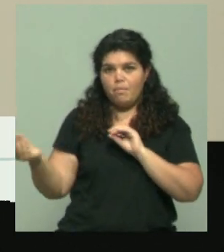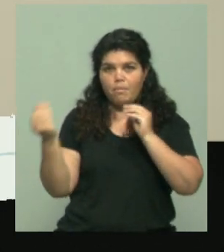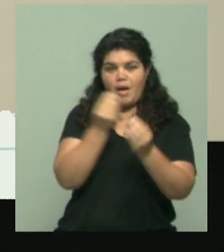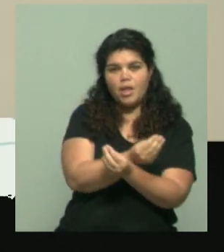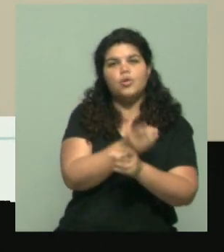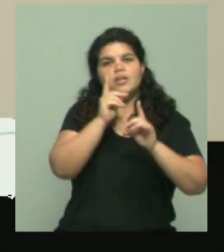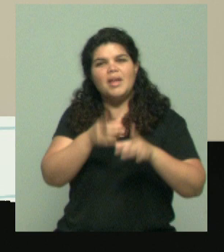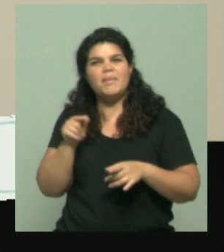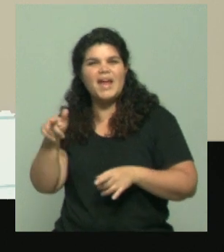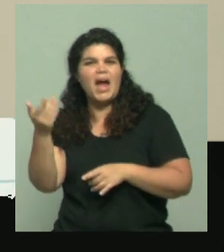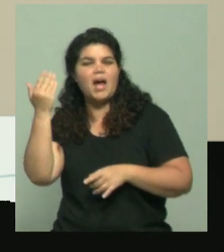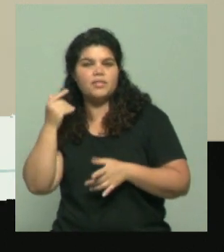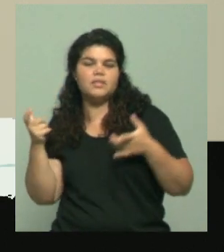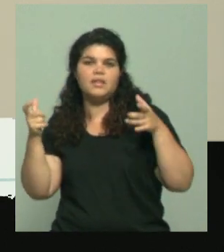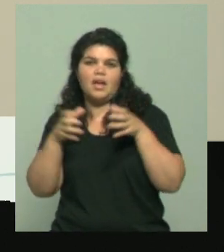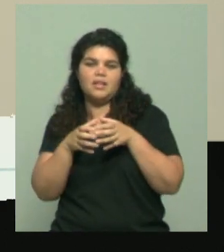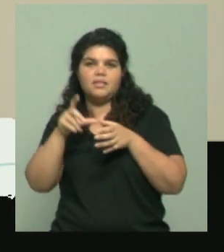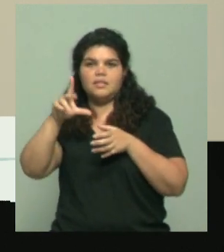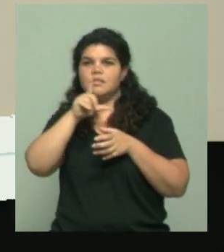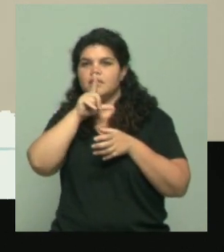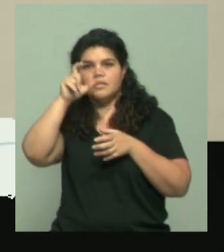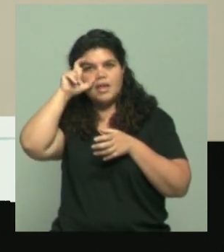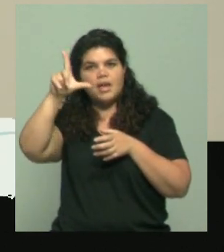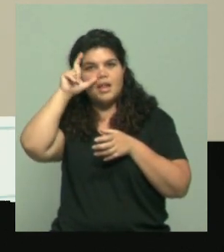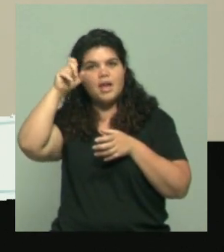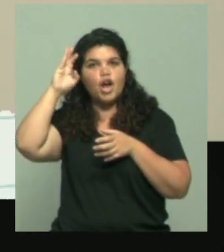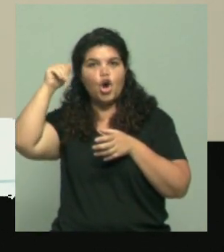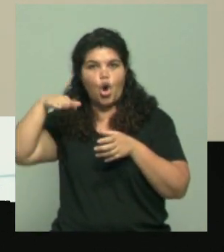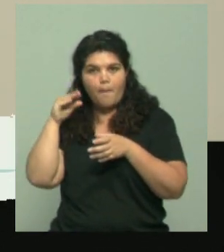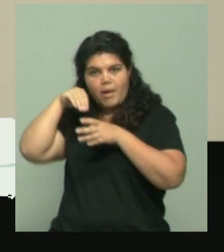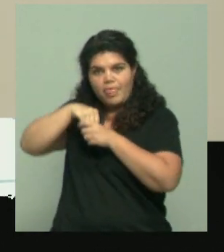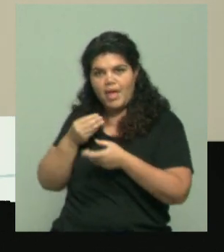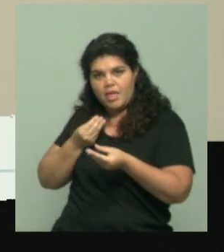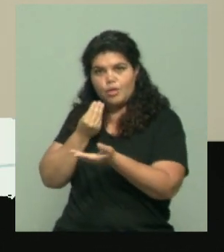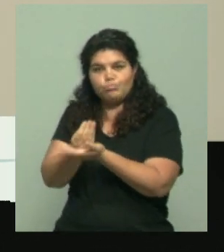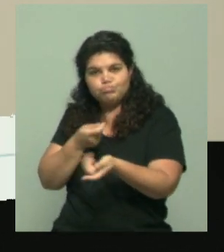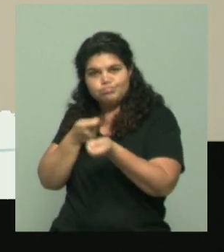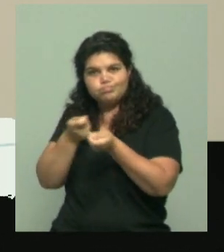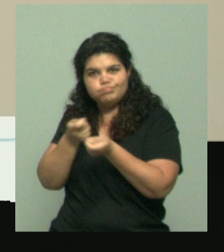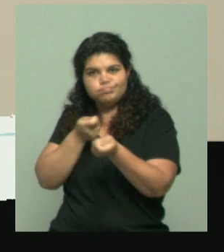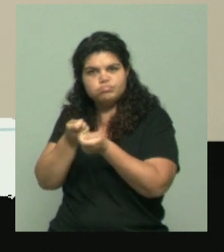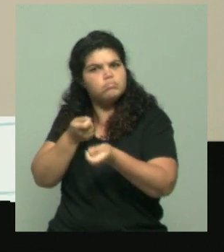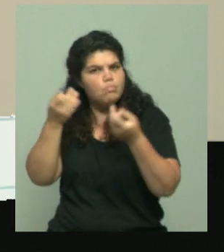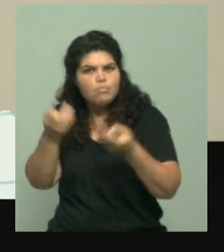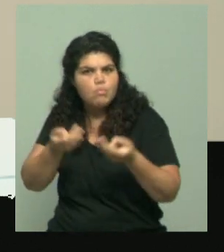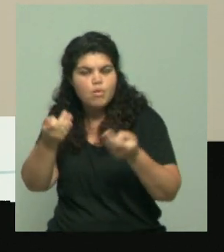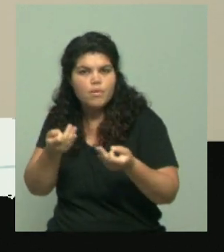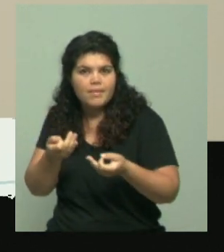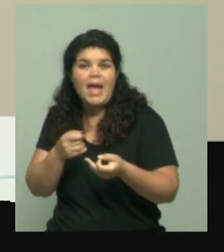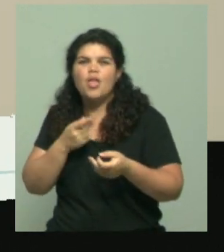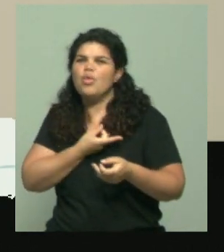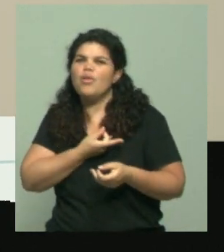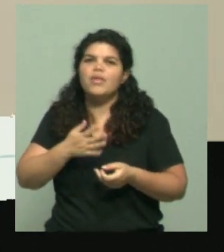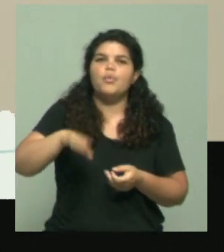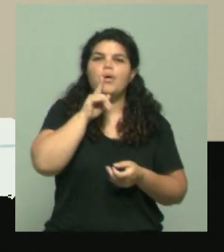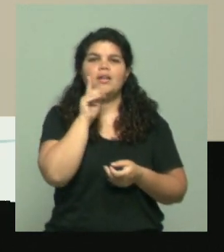también, le ha permitido tener un entretejido muy importante a nivel empresario en Estados Unidos, lo cual de hecho le permitió conseguir esa tan